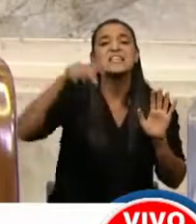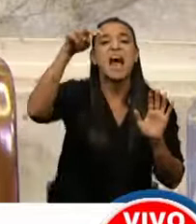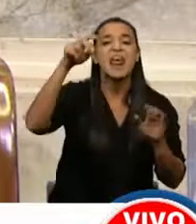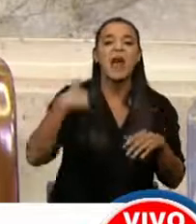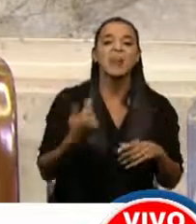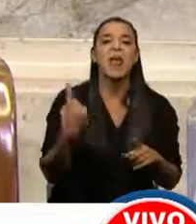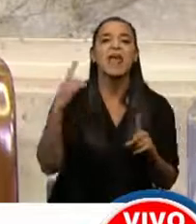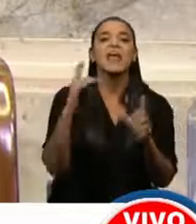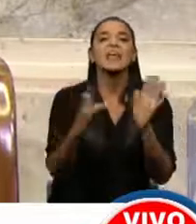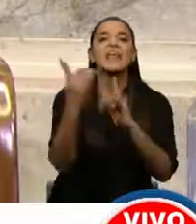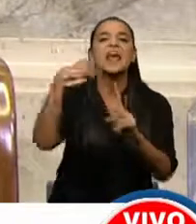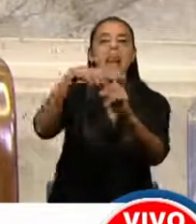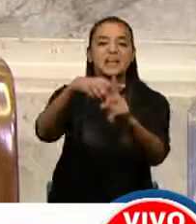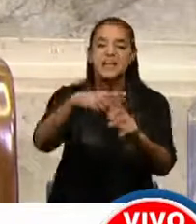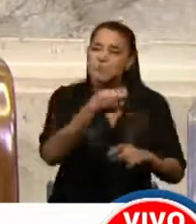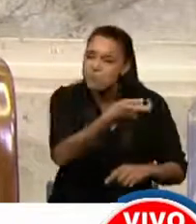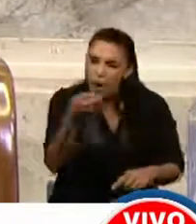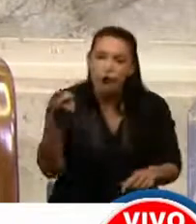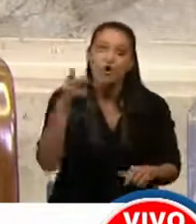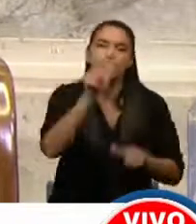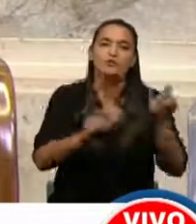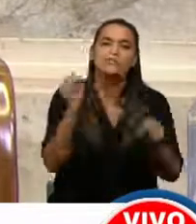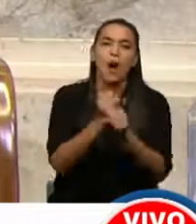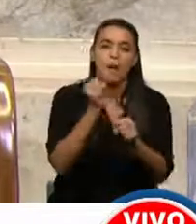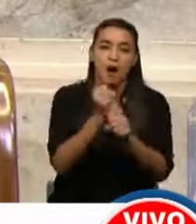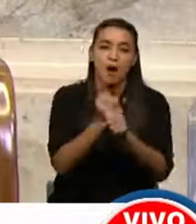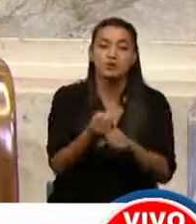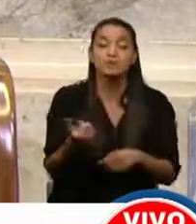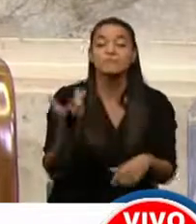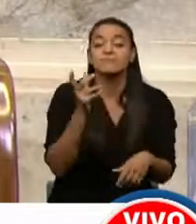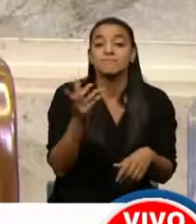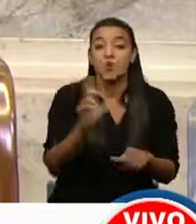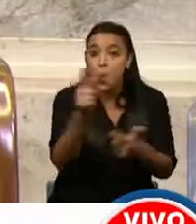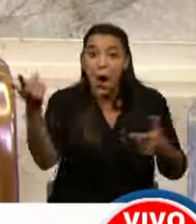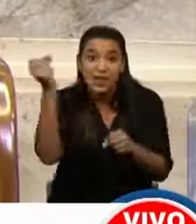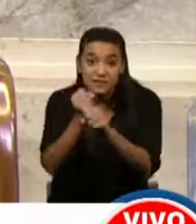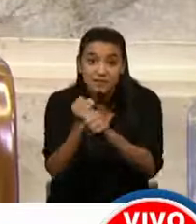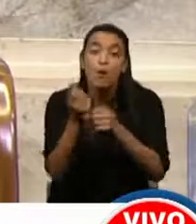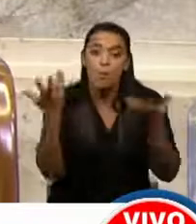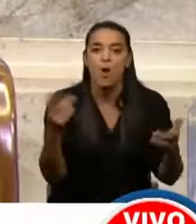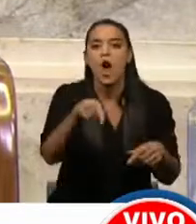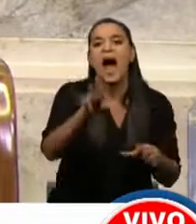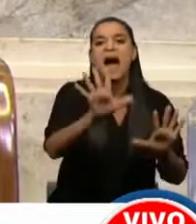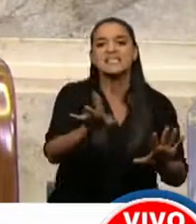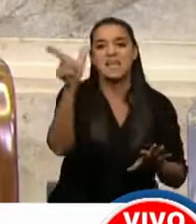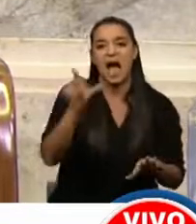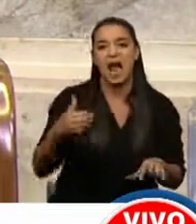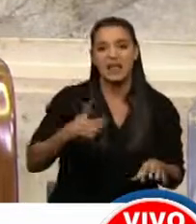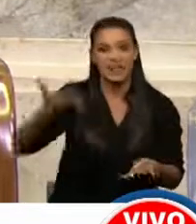iglesias, aquellos pocos, muy pocos trabajadores que estaban sin empleo. Eso era lo que pasaba en la Argentina.